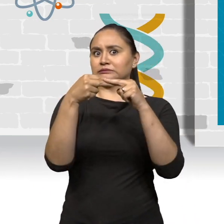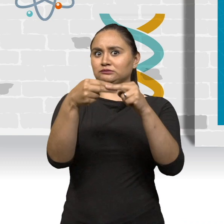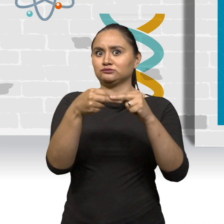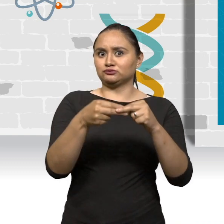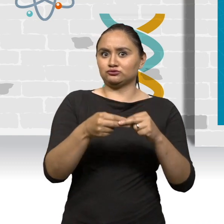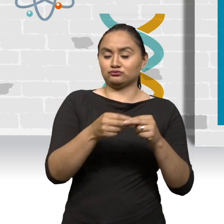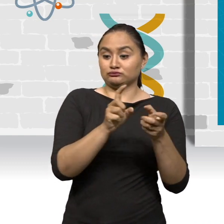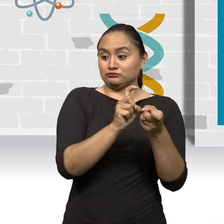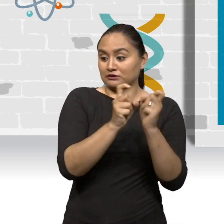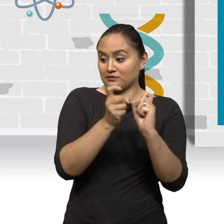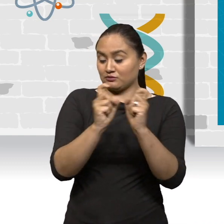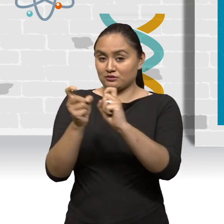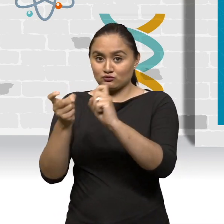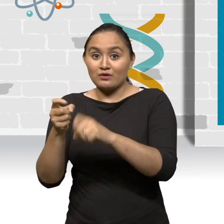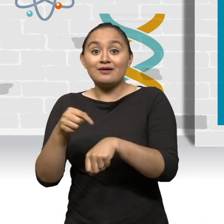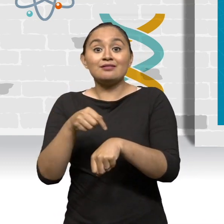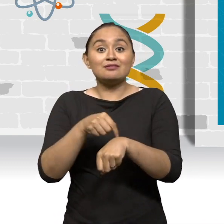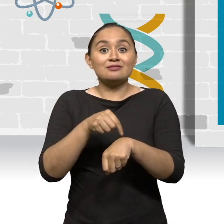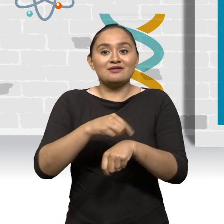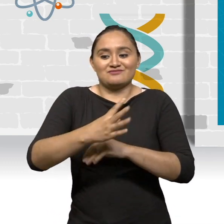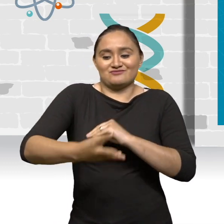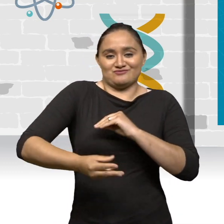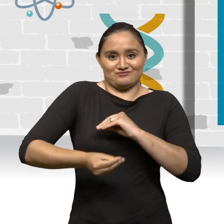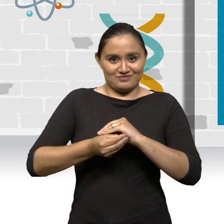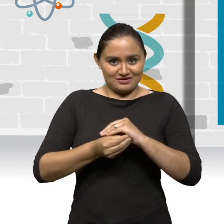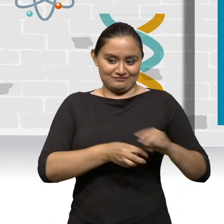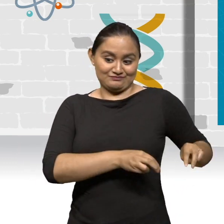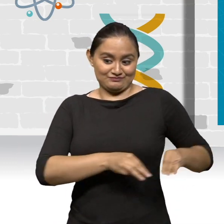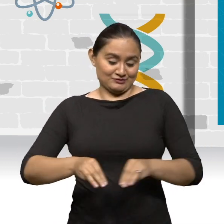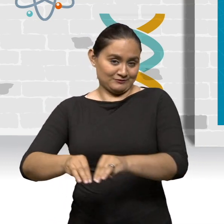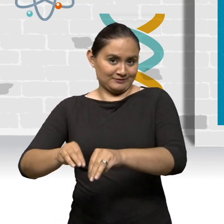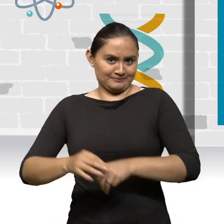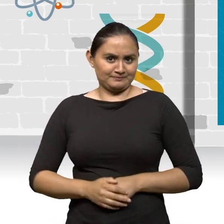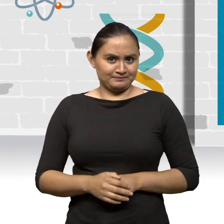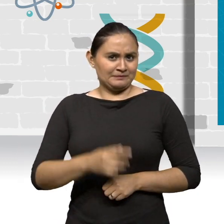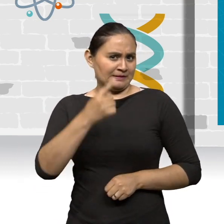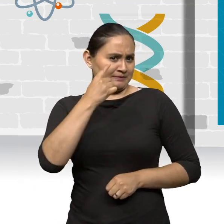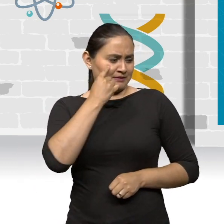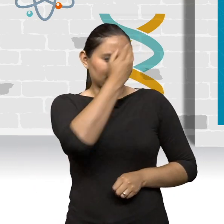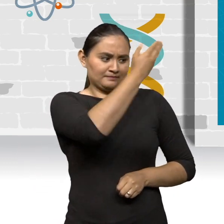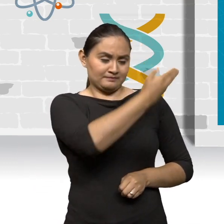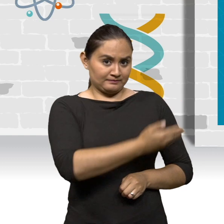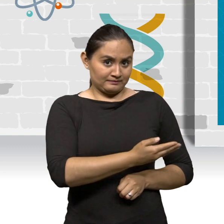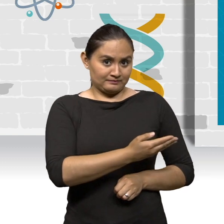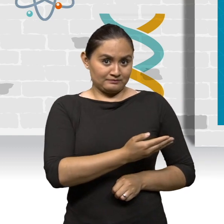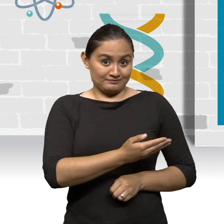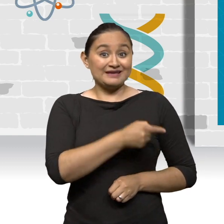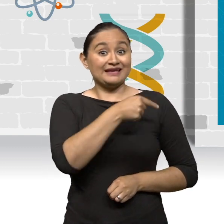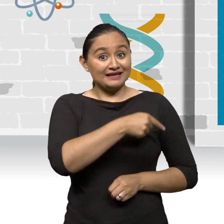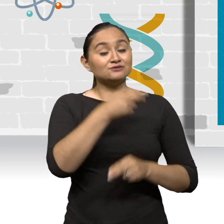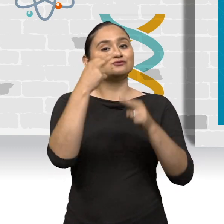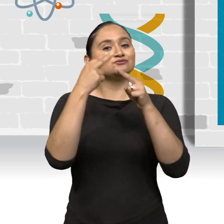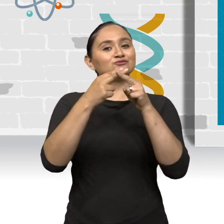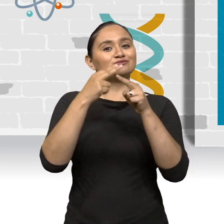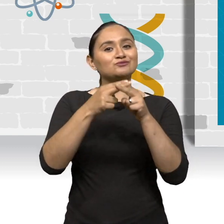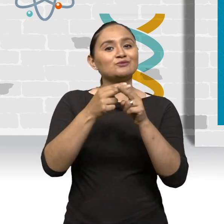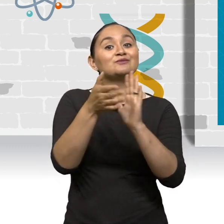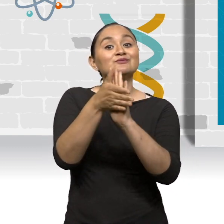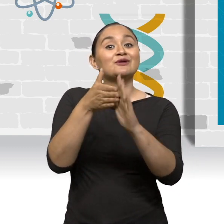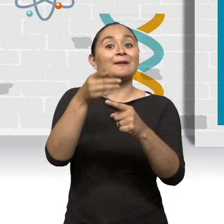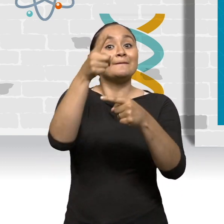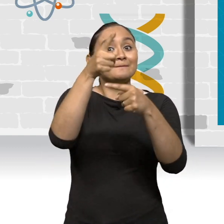cambio de posición con el tiempo que tarda el objeto en realizar ese movimiento. Esta magnitud física se denomina velocidad media.